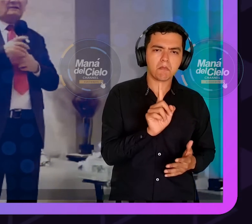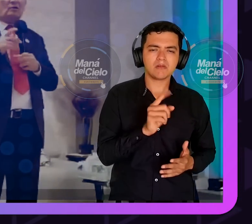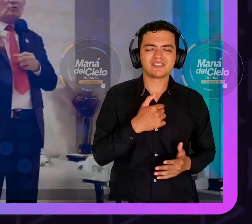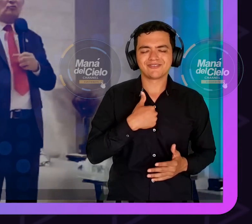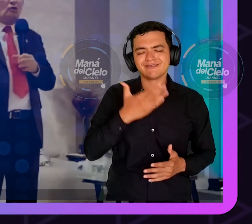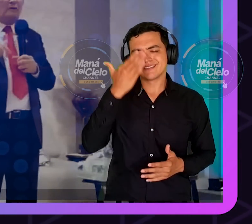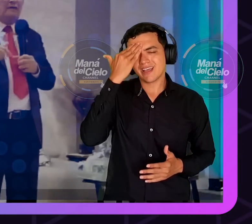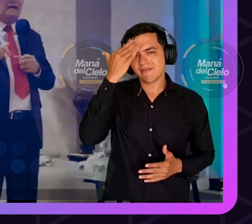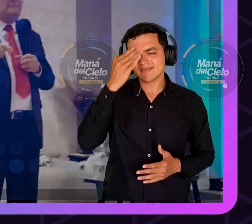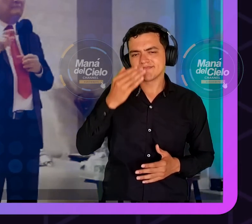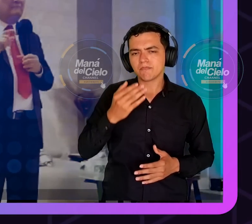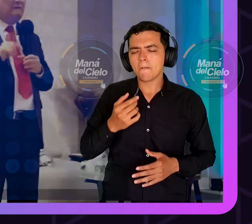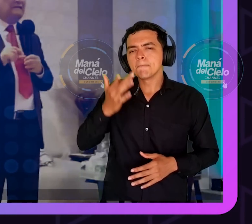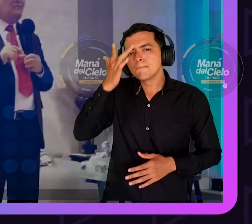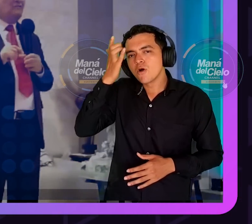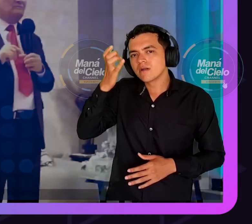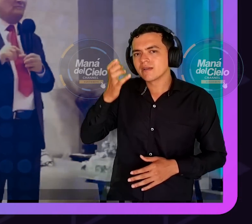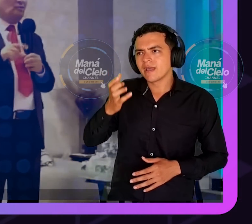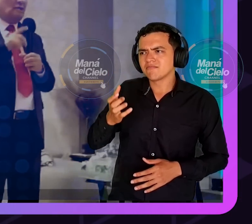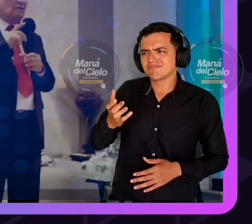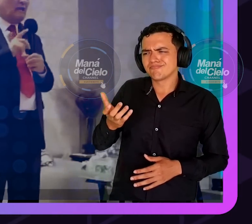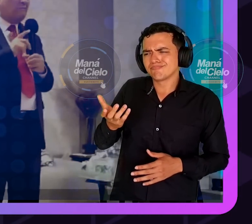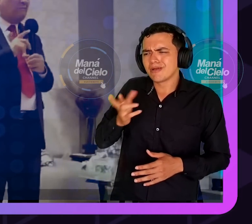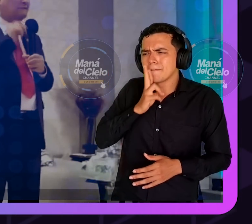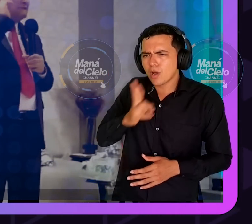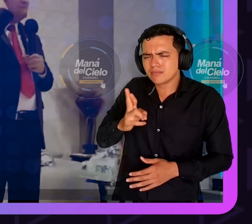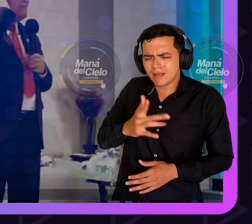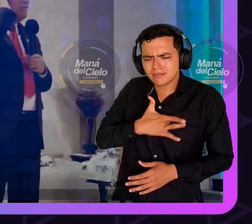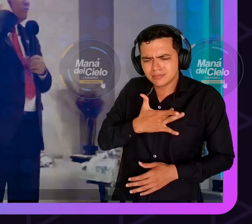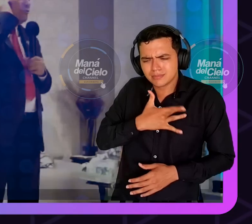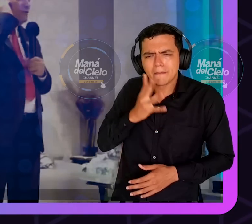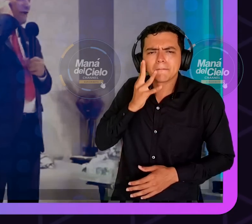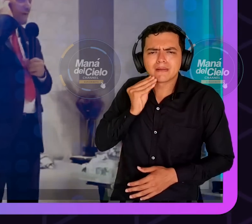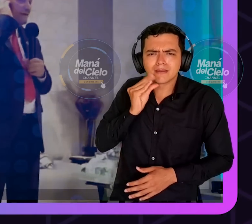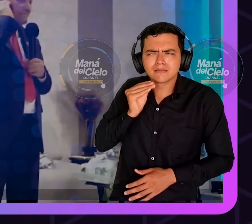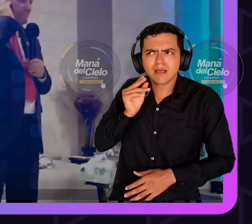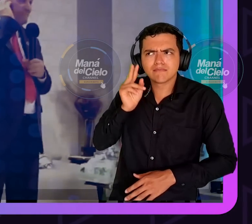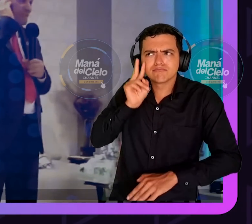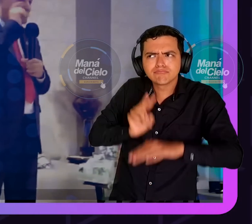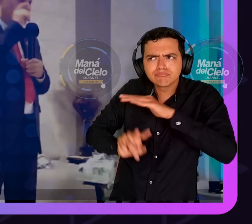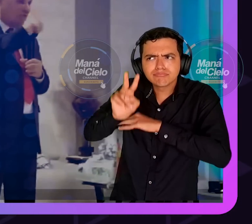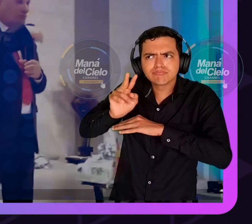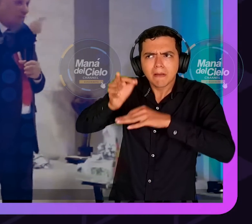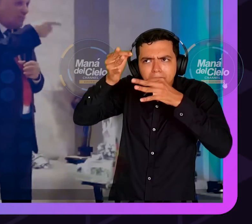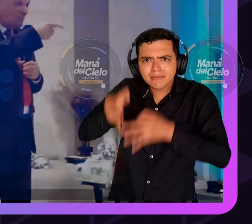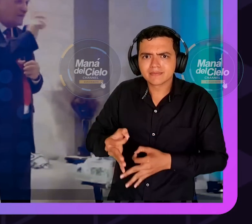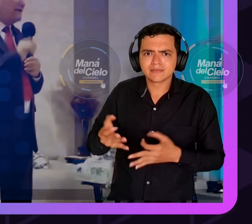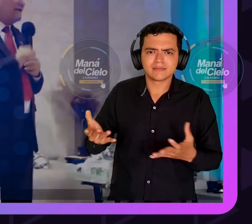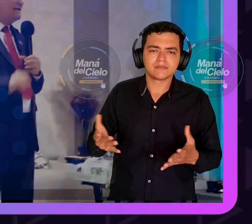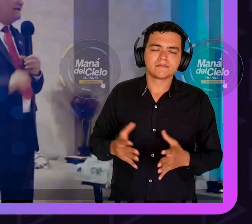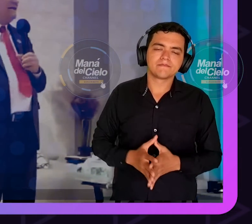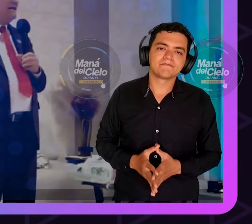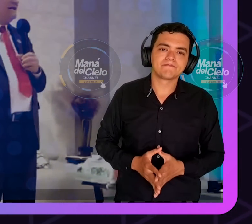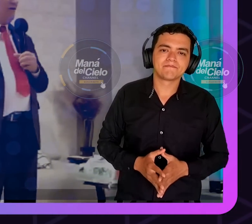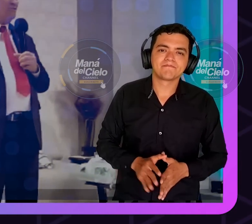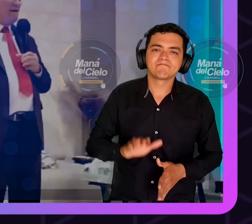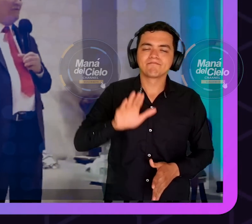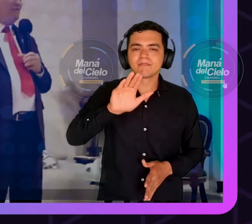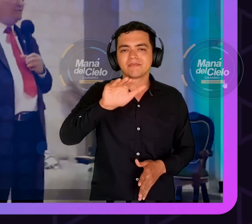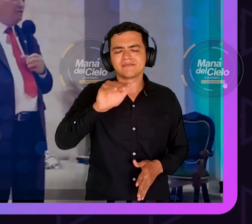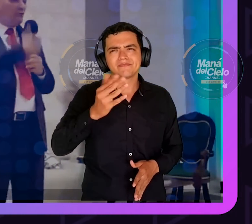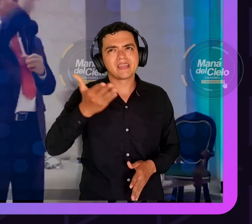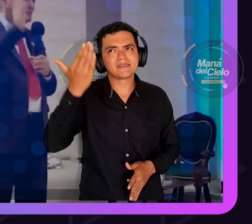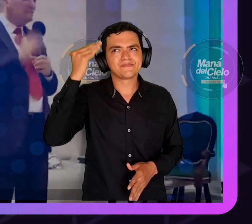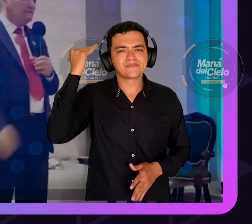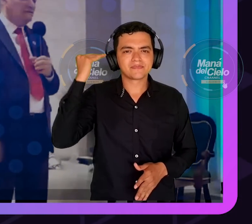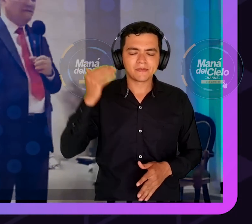Yo vine, me invitaron. Yo tenía una revista que se llamaba Coynonia en España. Entonces le puse el nombre a los hermanos y nos